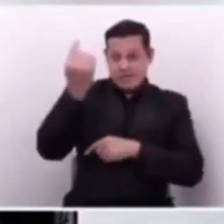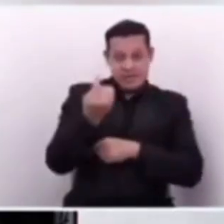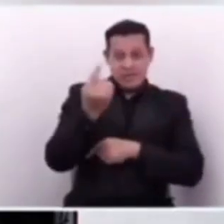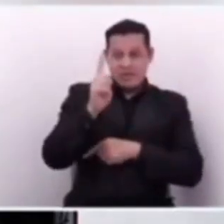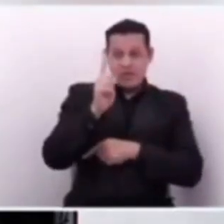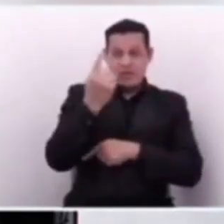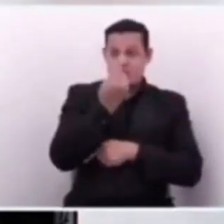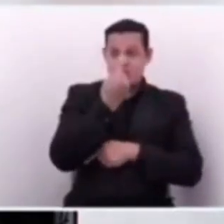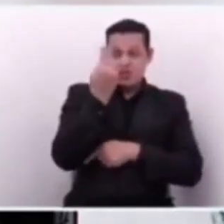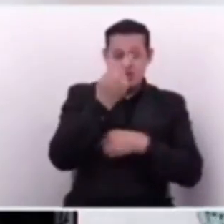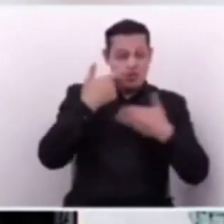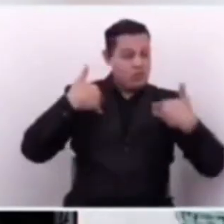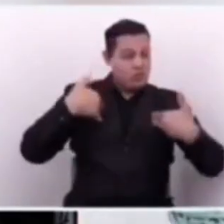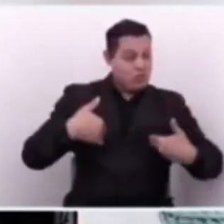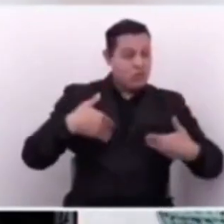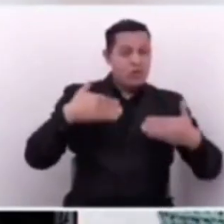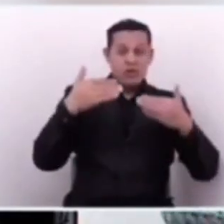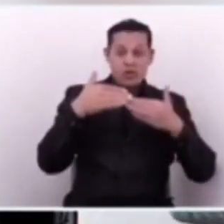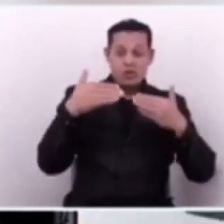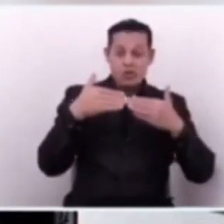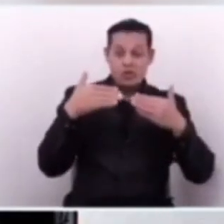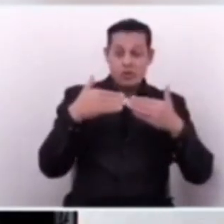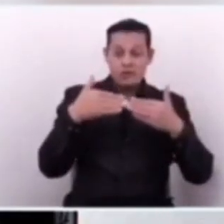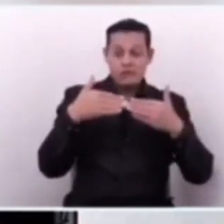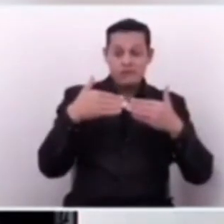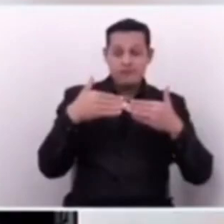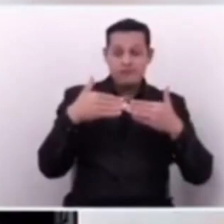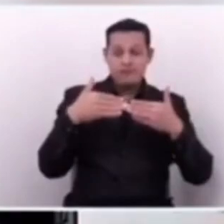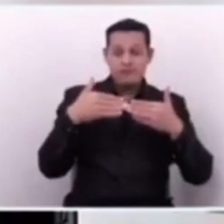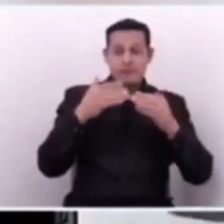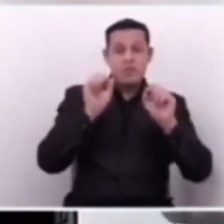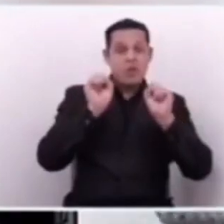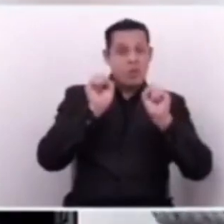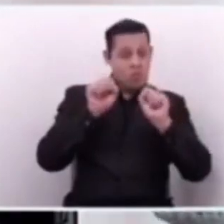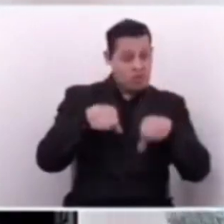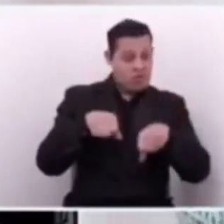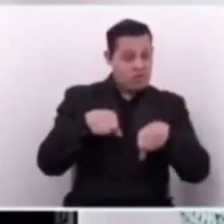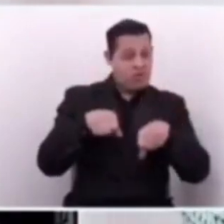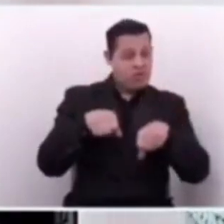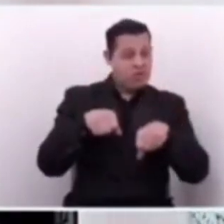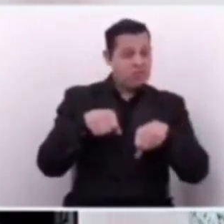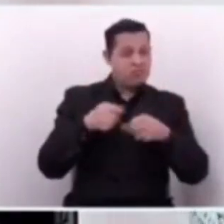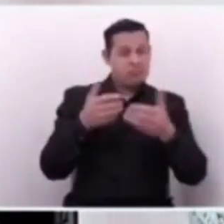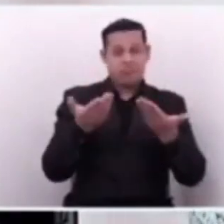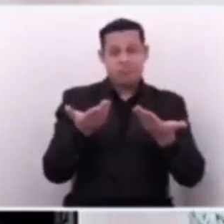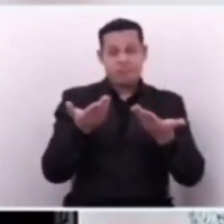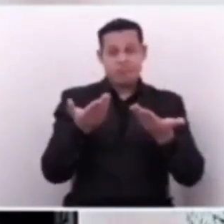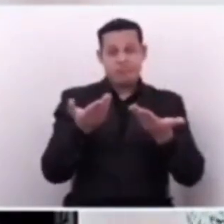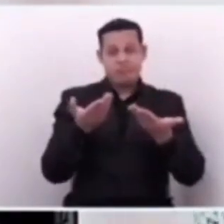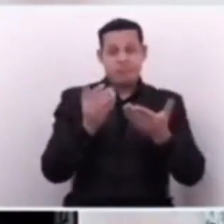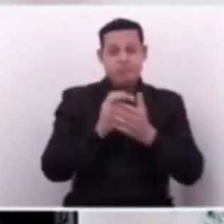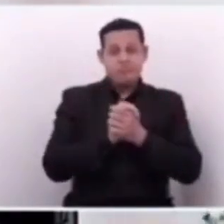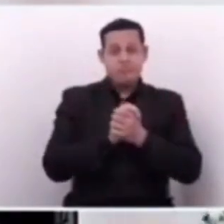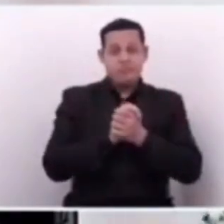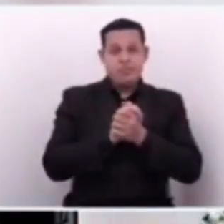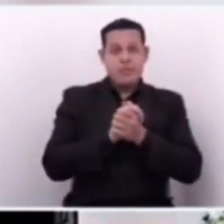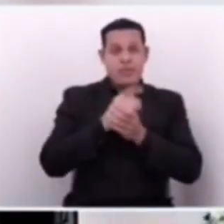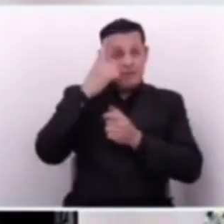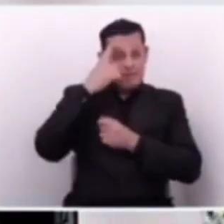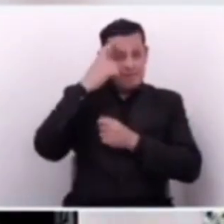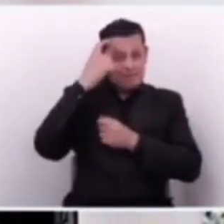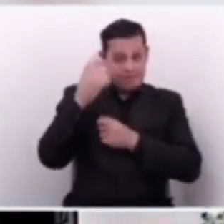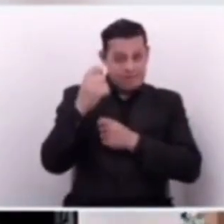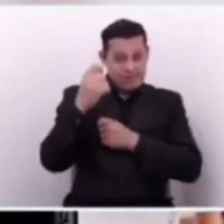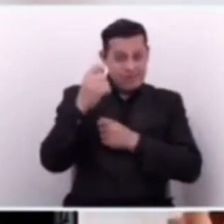sea solo de cuerpo presente, sino que también pongan su